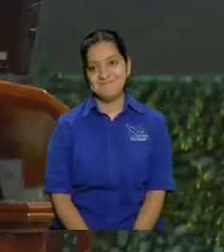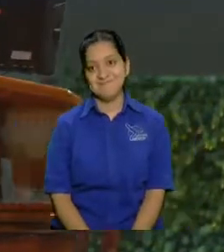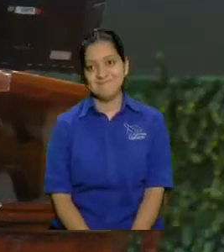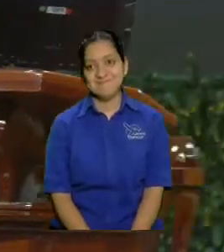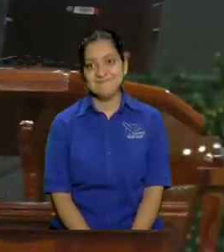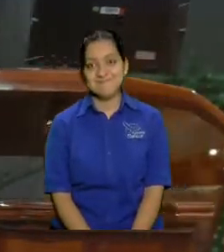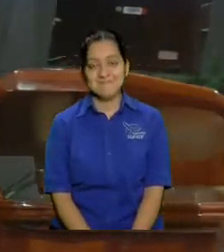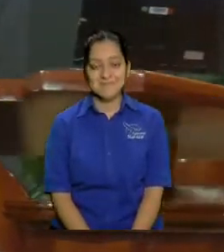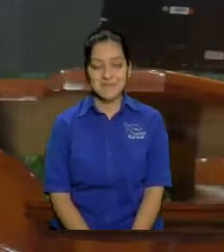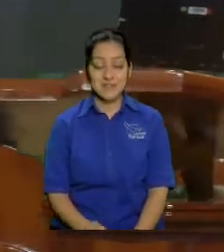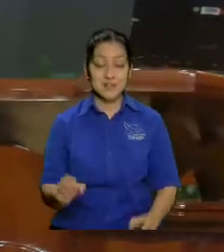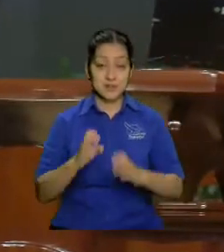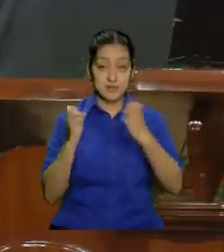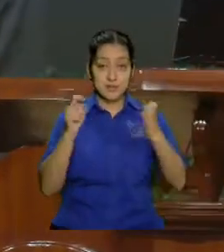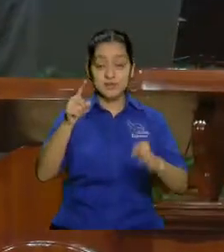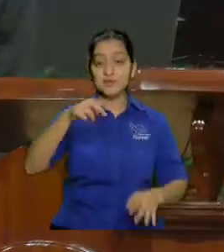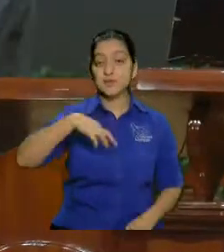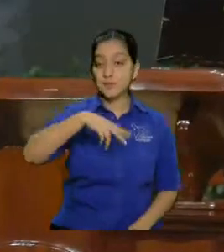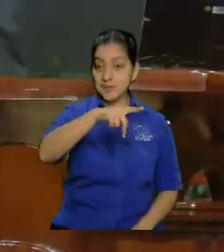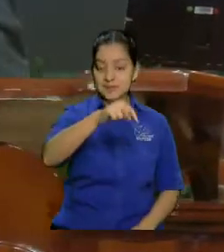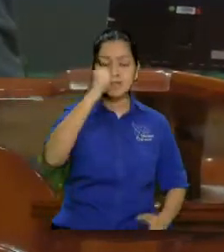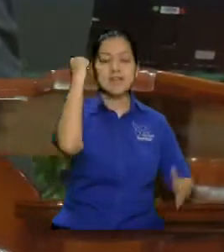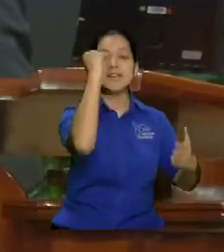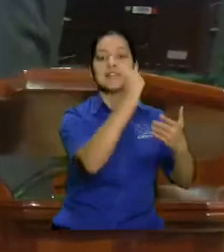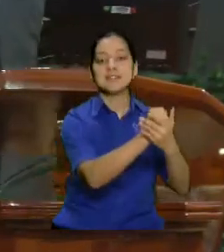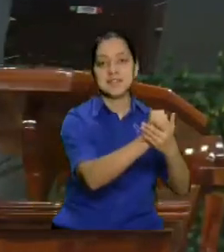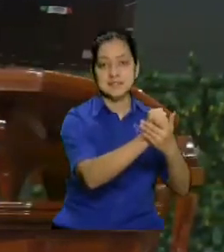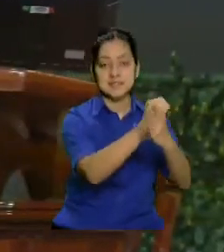y entonces vas y las sellas